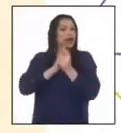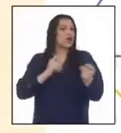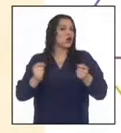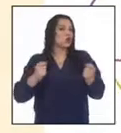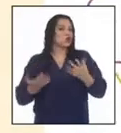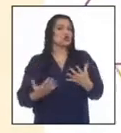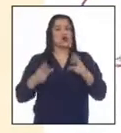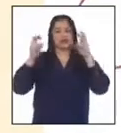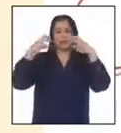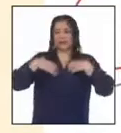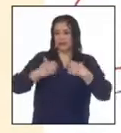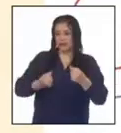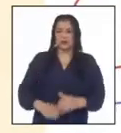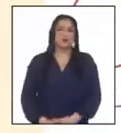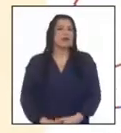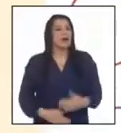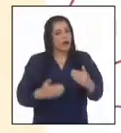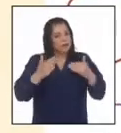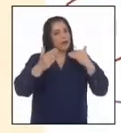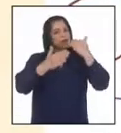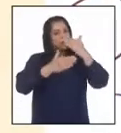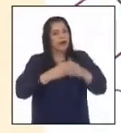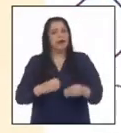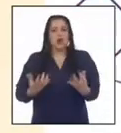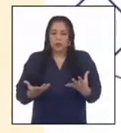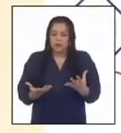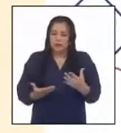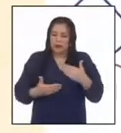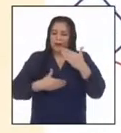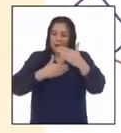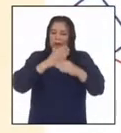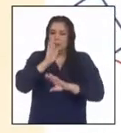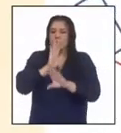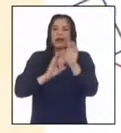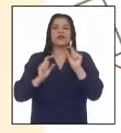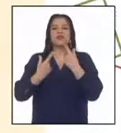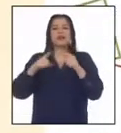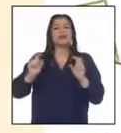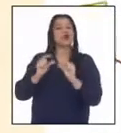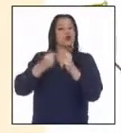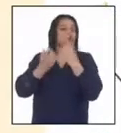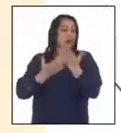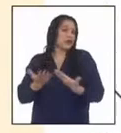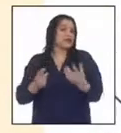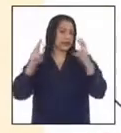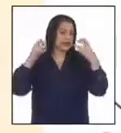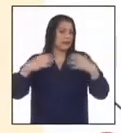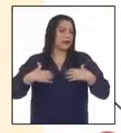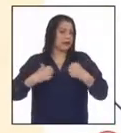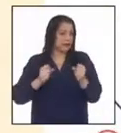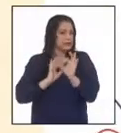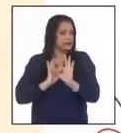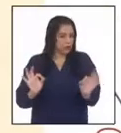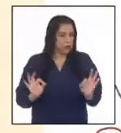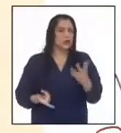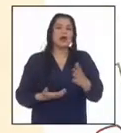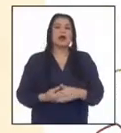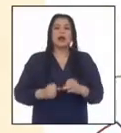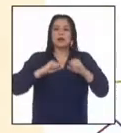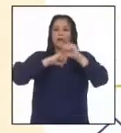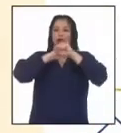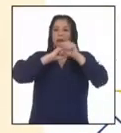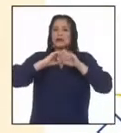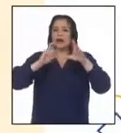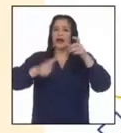sanitarias. Evolución de las condiciones de higiene de los diferentes grupos sociales. Propaganda popular destinada a